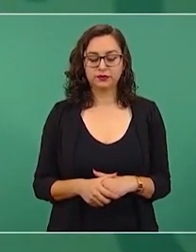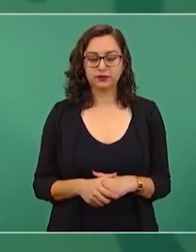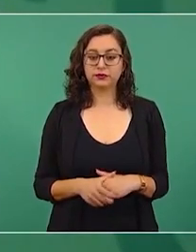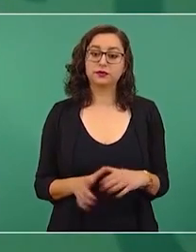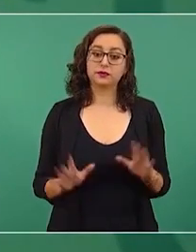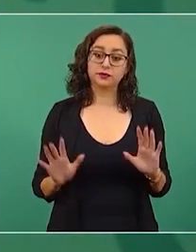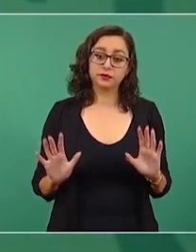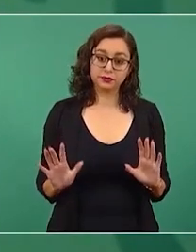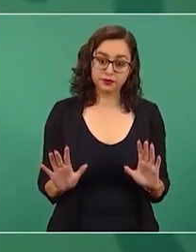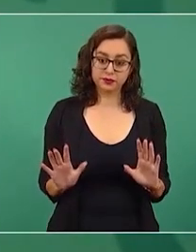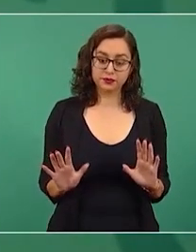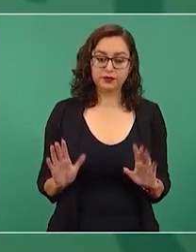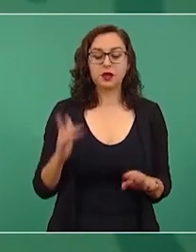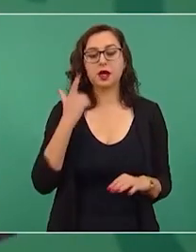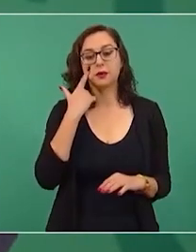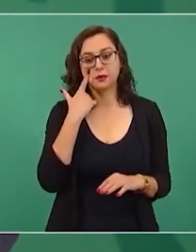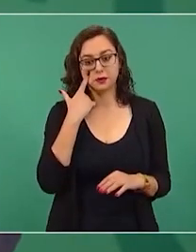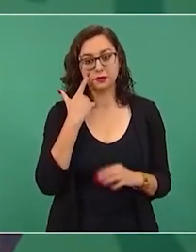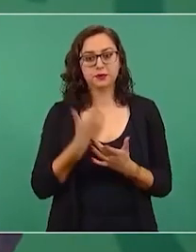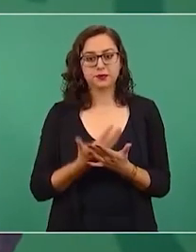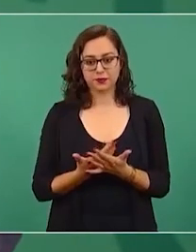Entonces, vamos a esperar.